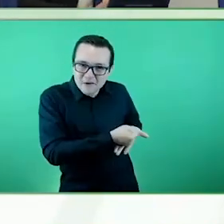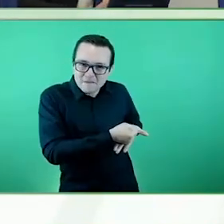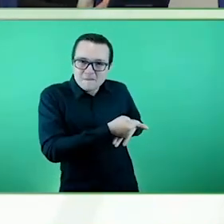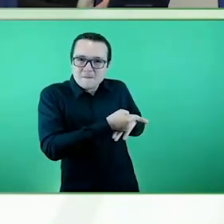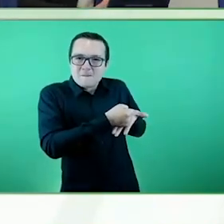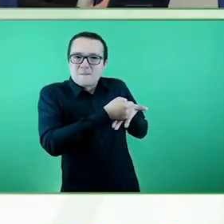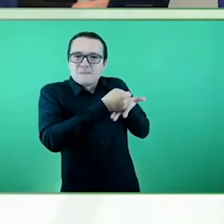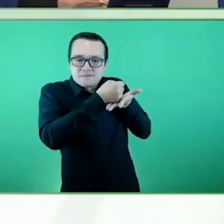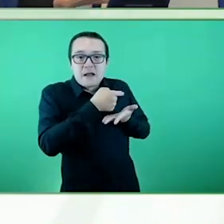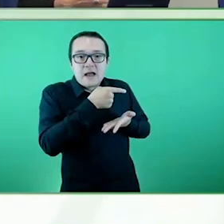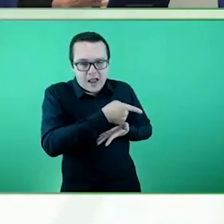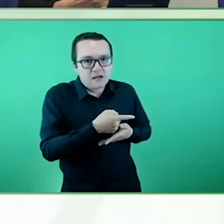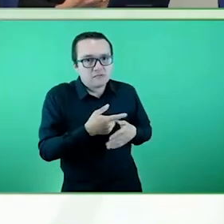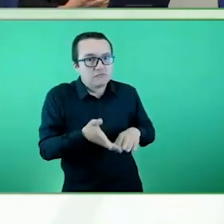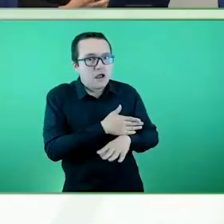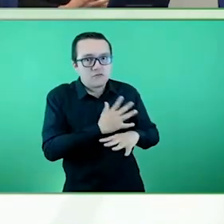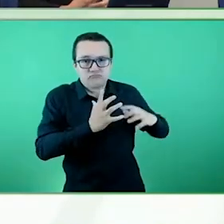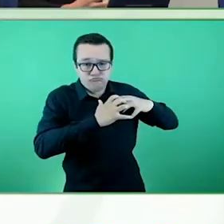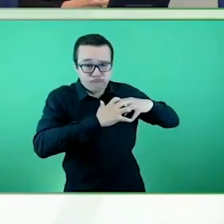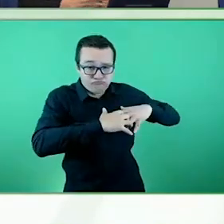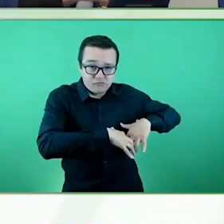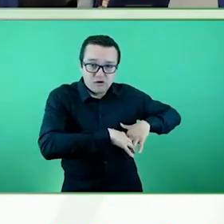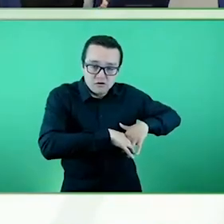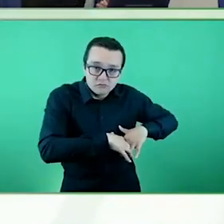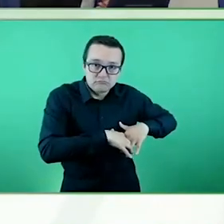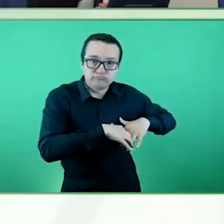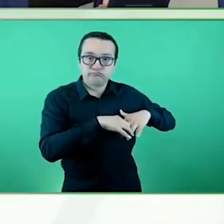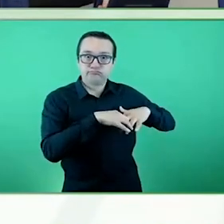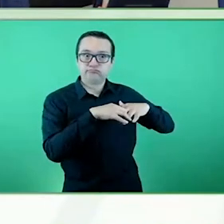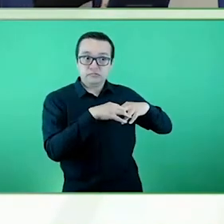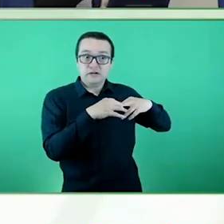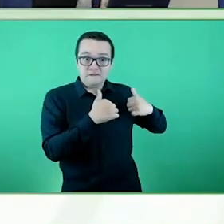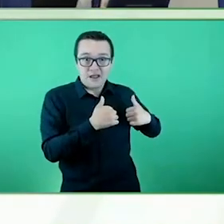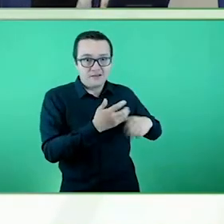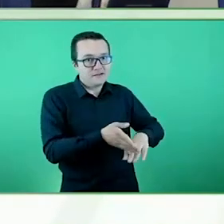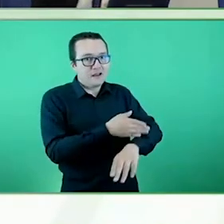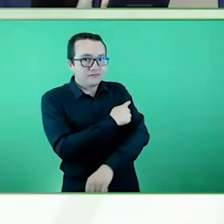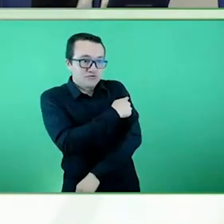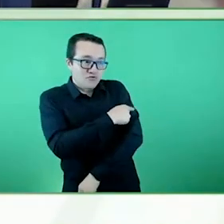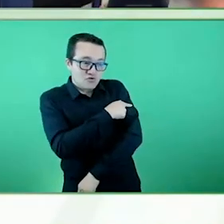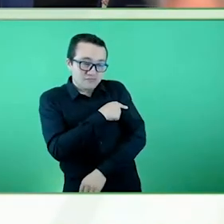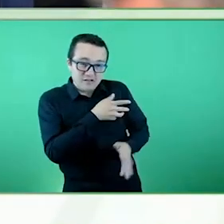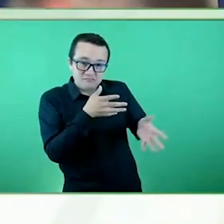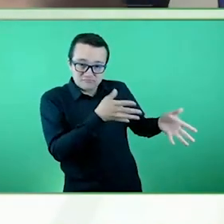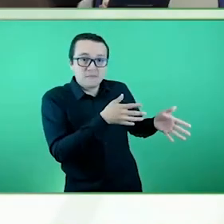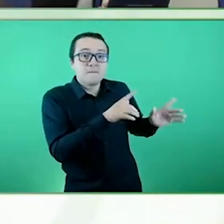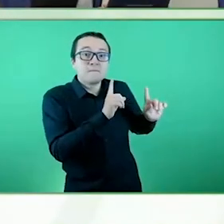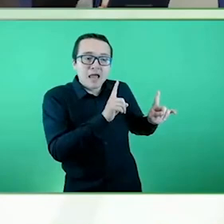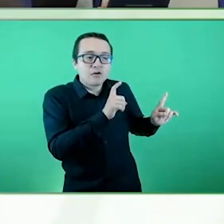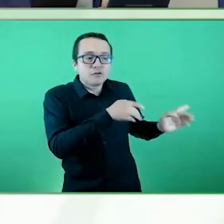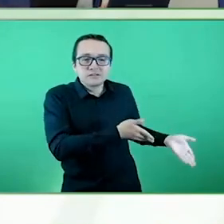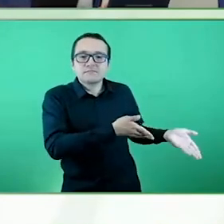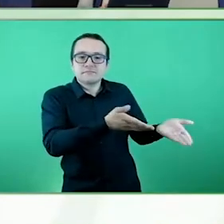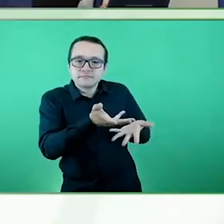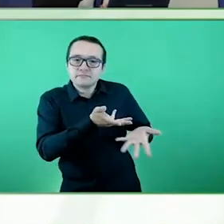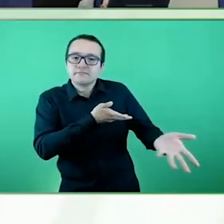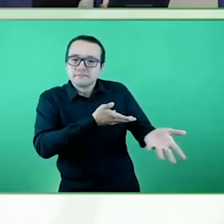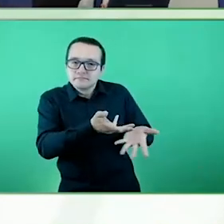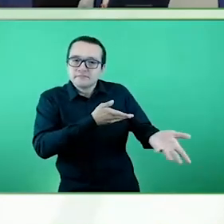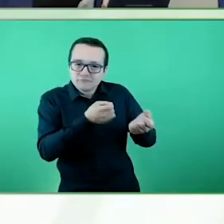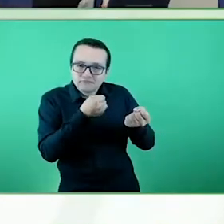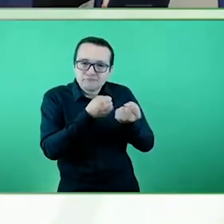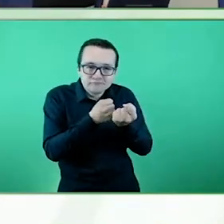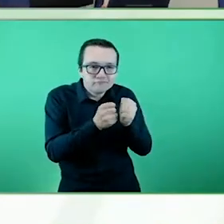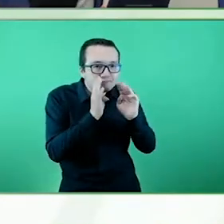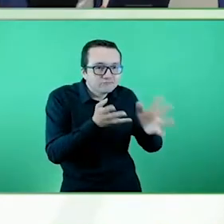aguda y ya no precisan estar hospitalizados, pero sí que requieren seguir con un tratamiento ambulatorio. Los apartamentos le